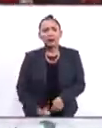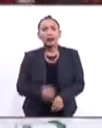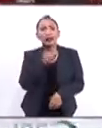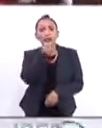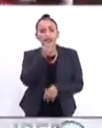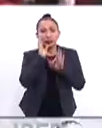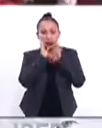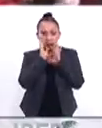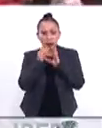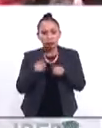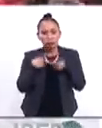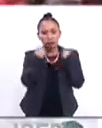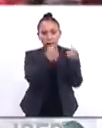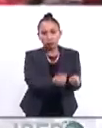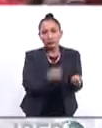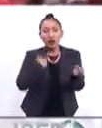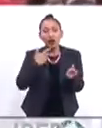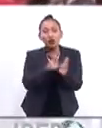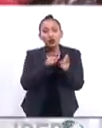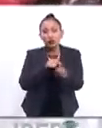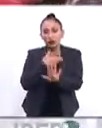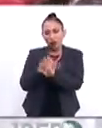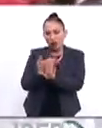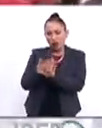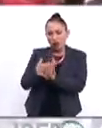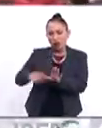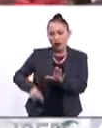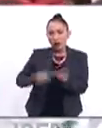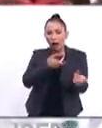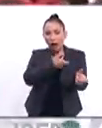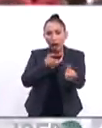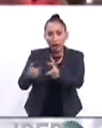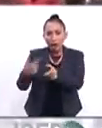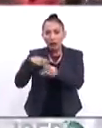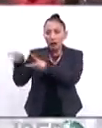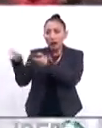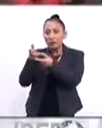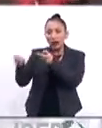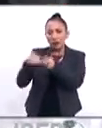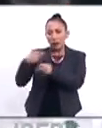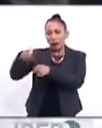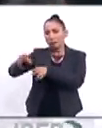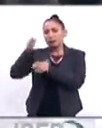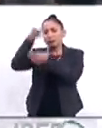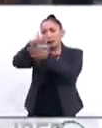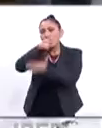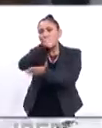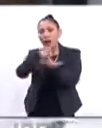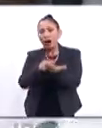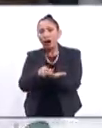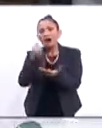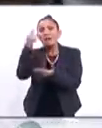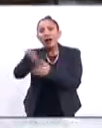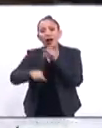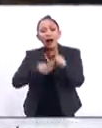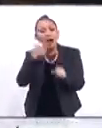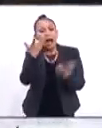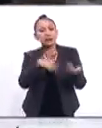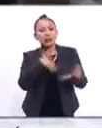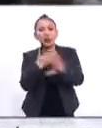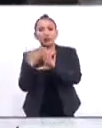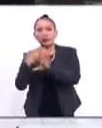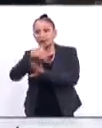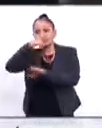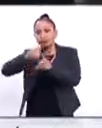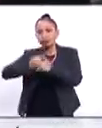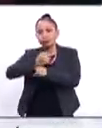confesaron haber entregado a activistas opositores armas que robaron durante el asalto a un cuartel para que se perpetran hechos